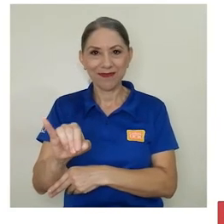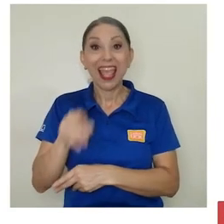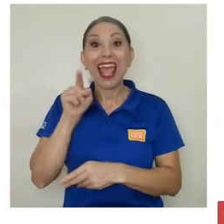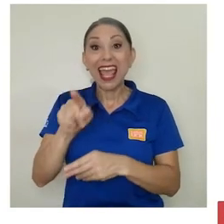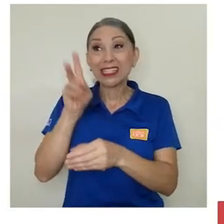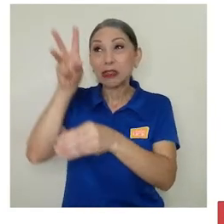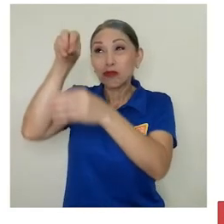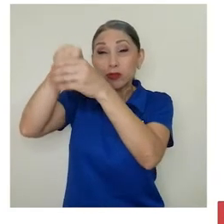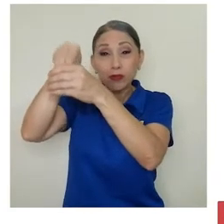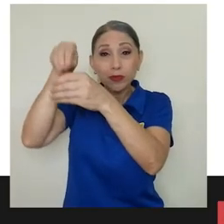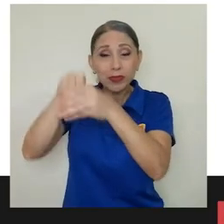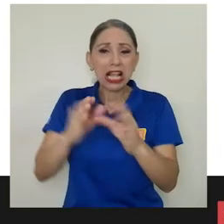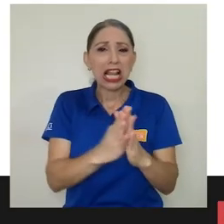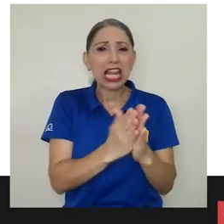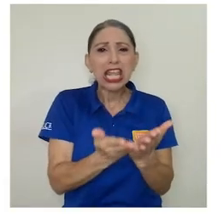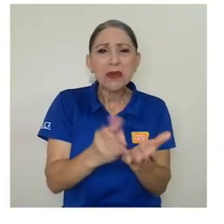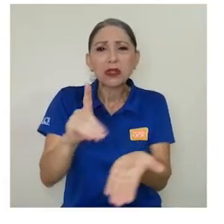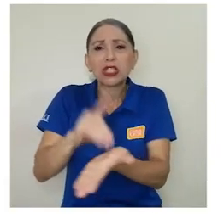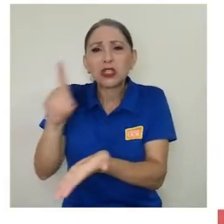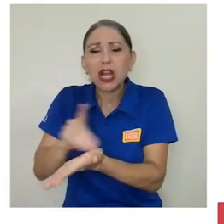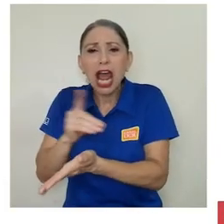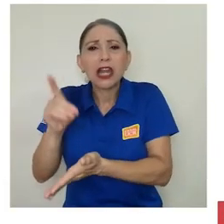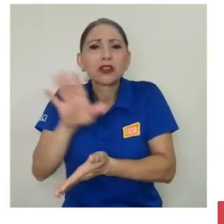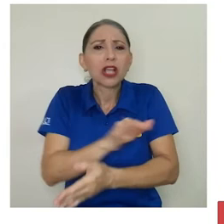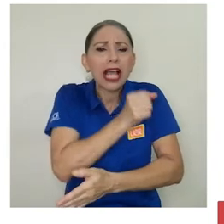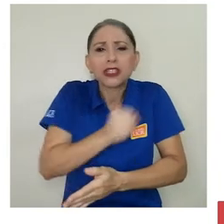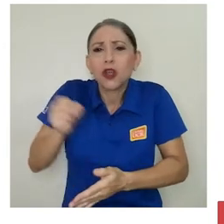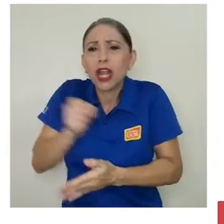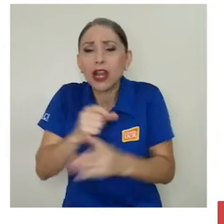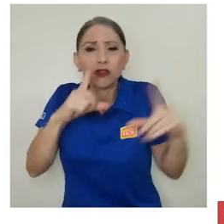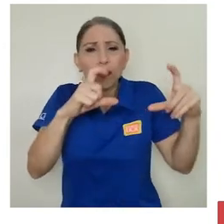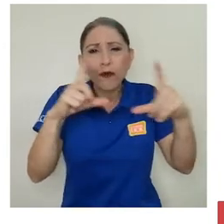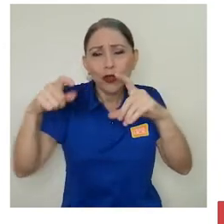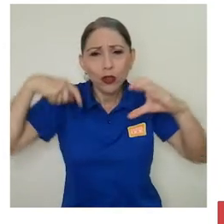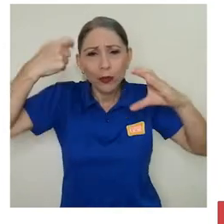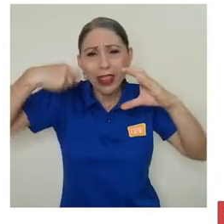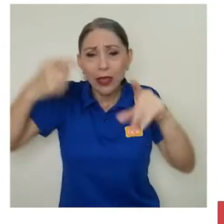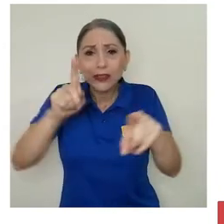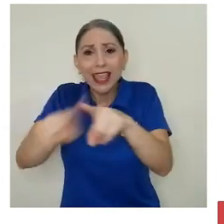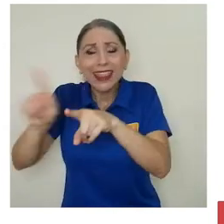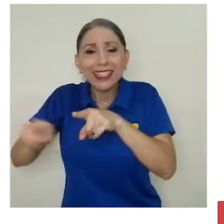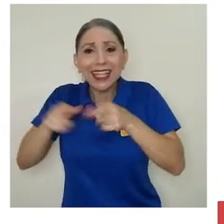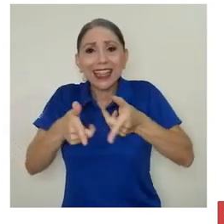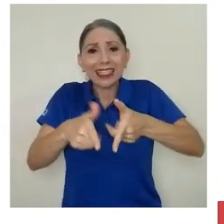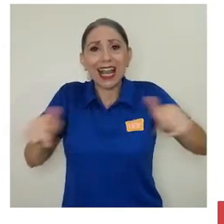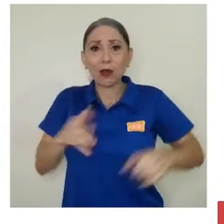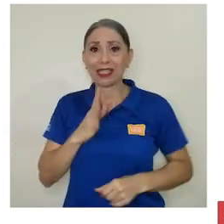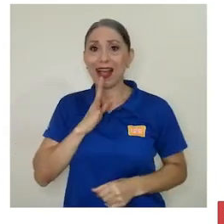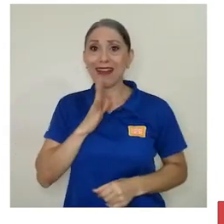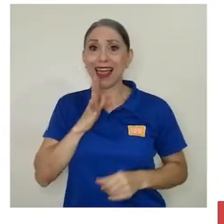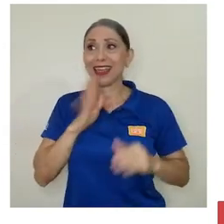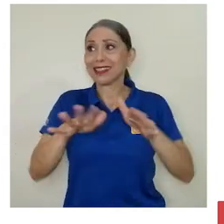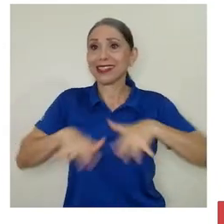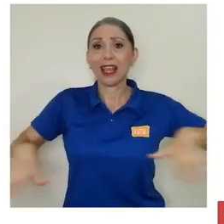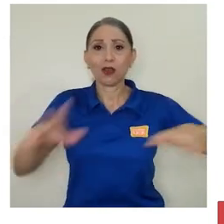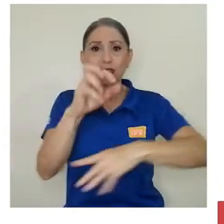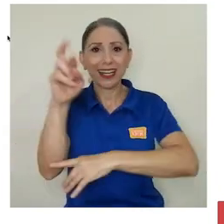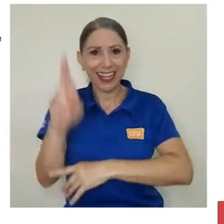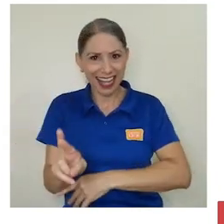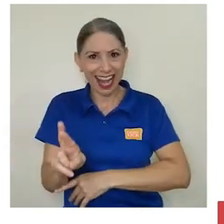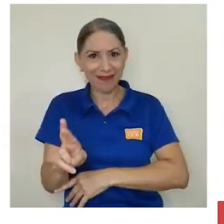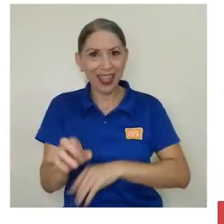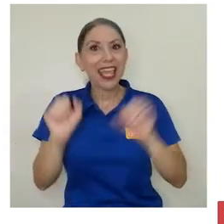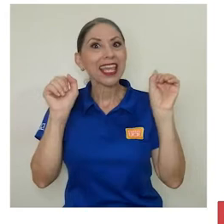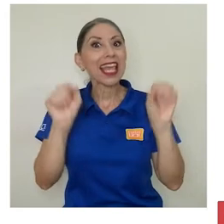gran variedad de libros, diccionarios, cancioneros, fotografías, videos y otros archivos en las distintas lenguas habladas en el territorio costarricense